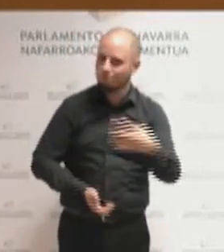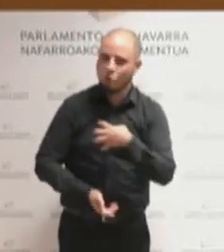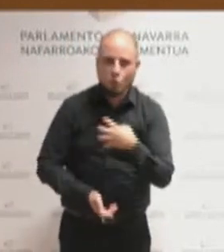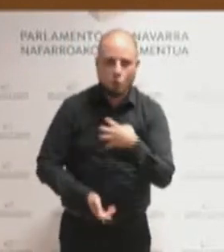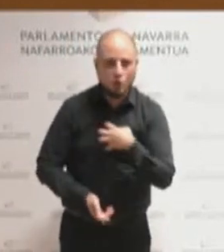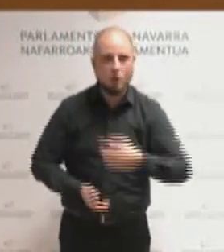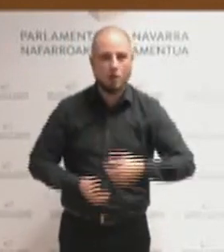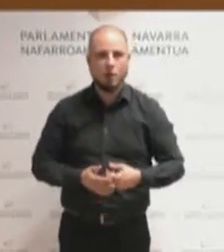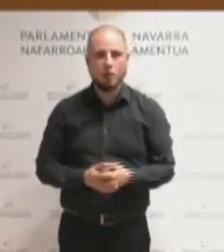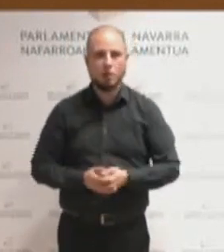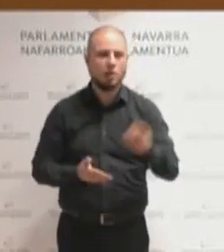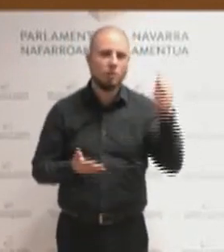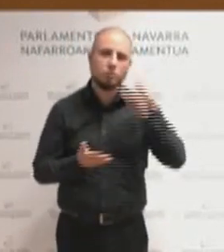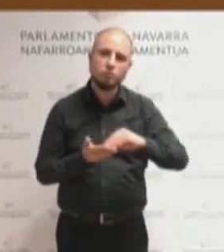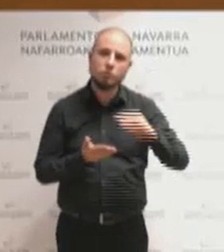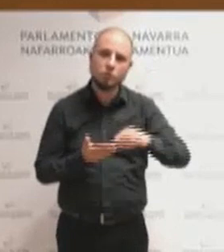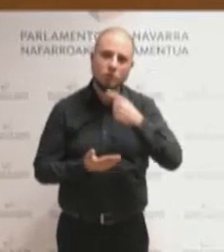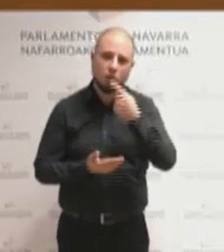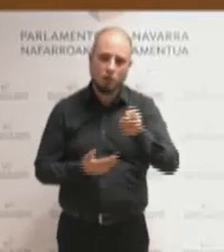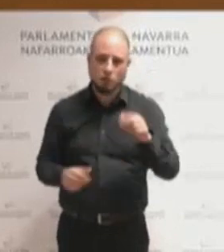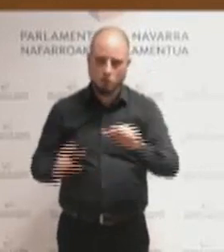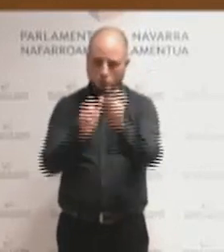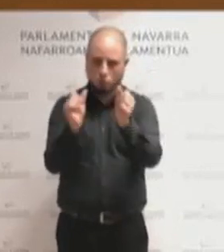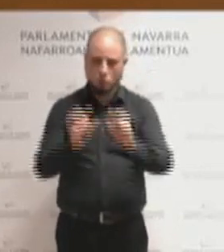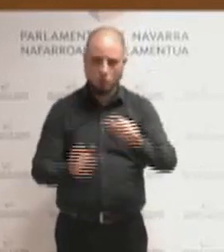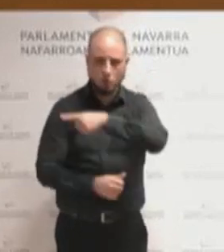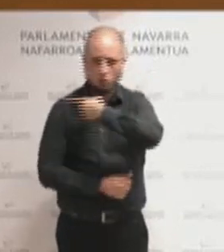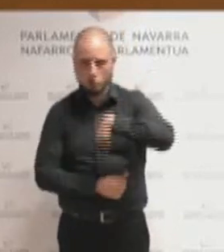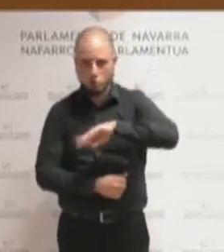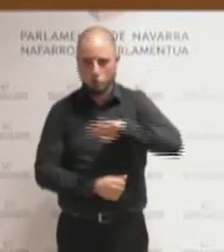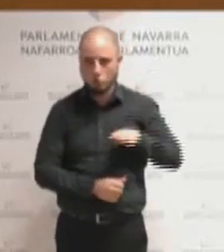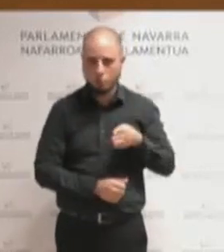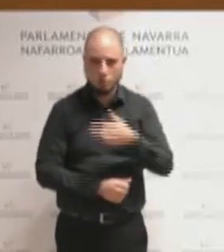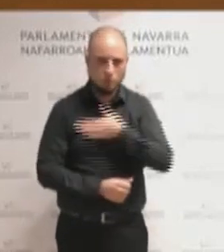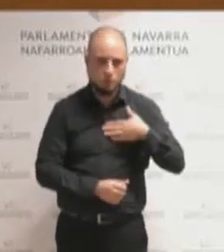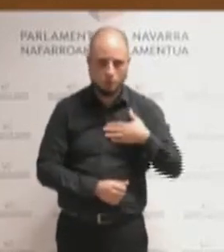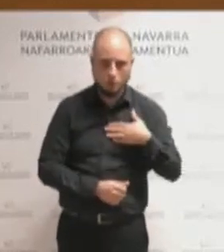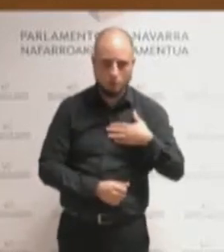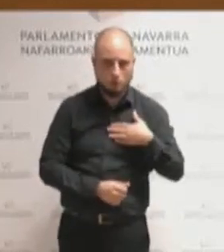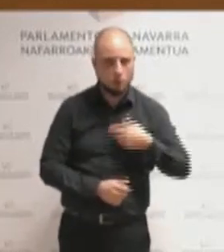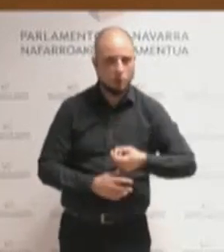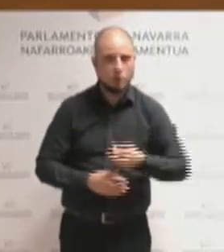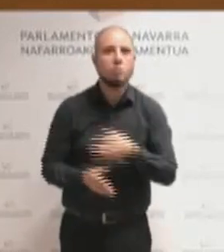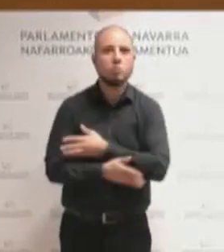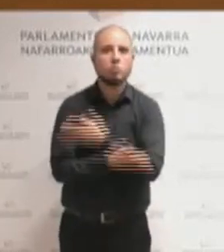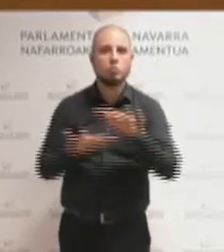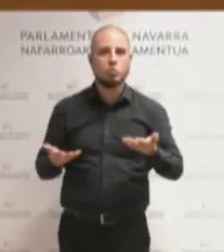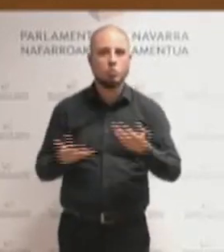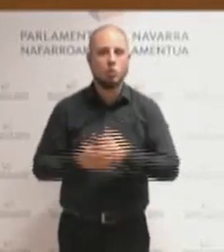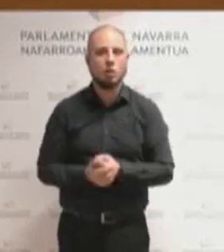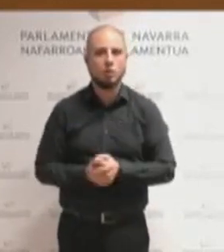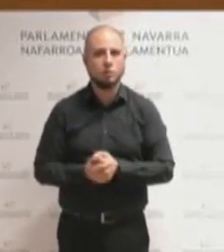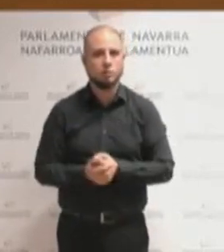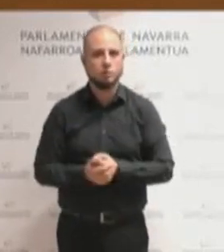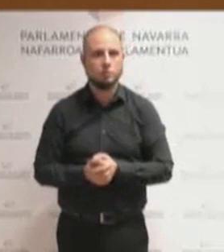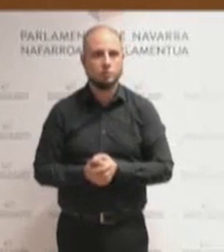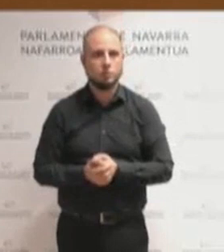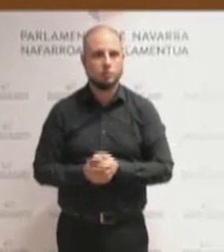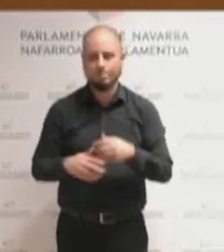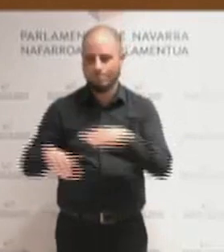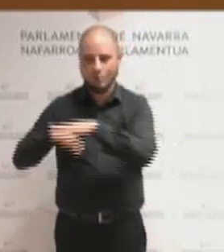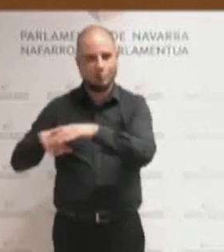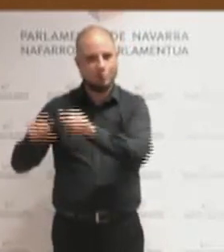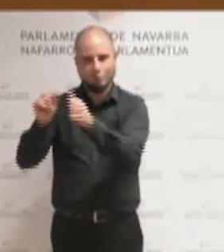explicado y les he contado cuál es el modelo que Euskal Herria, bien una farra, defiende, por el cual apuesta. No es el modelo por el que apuesta este Gobierno.